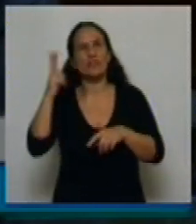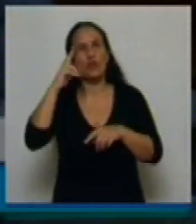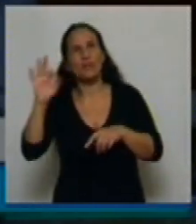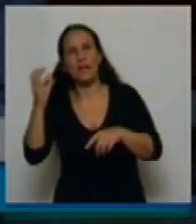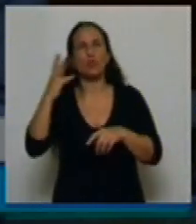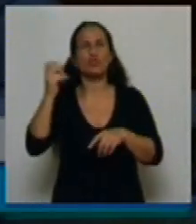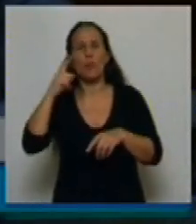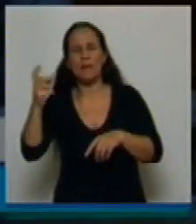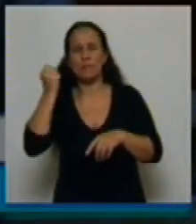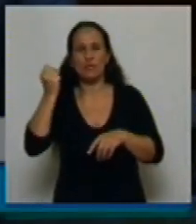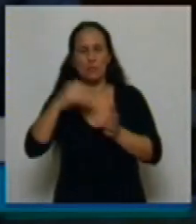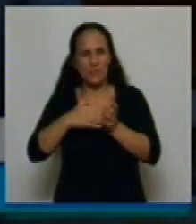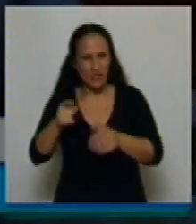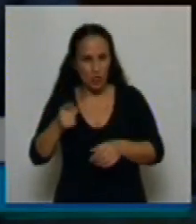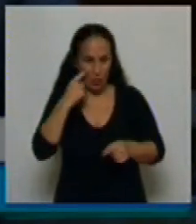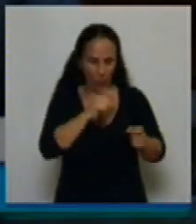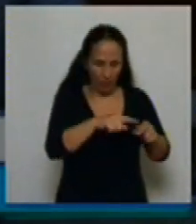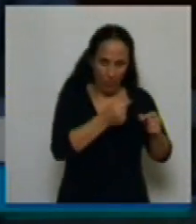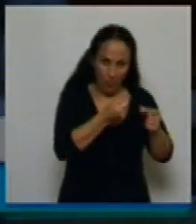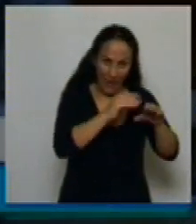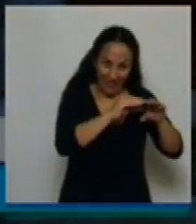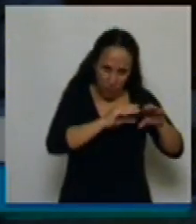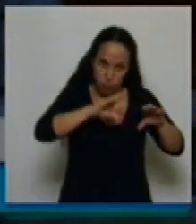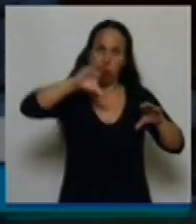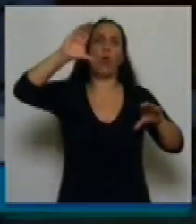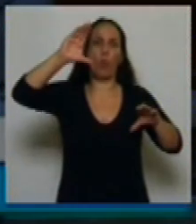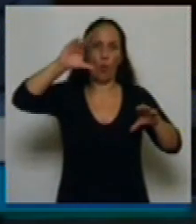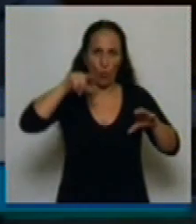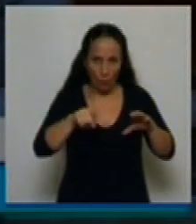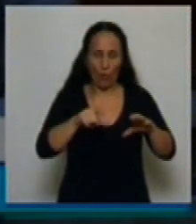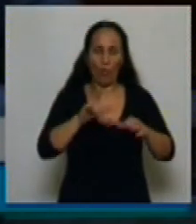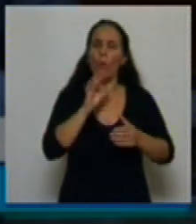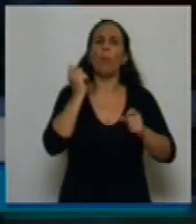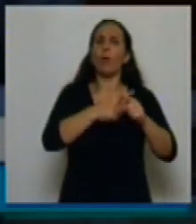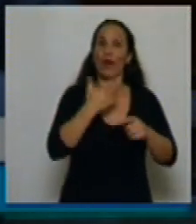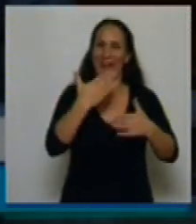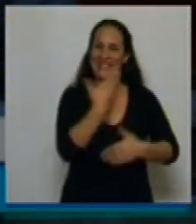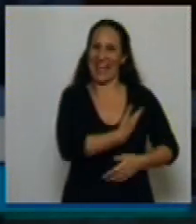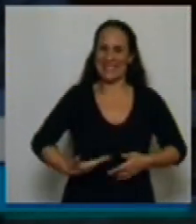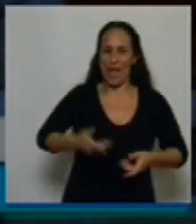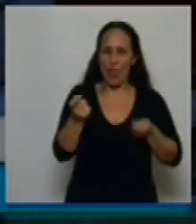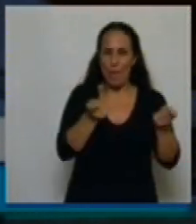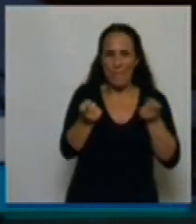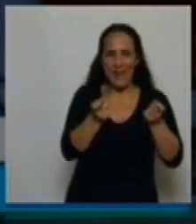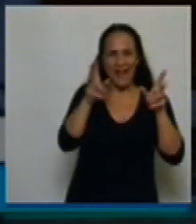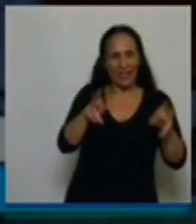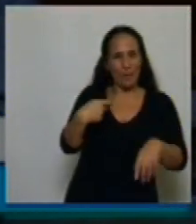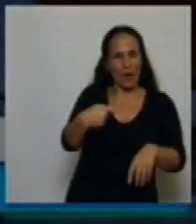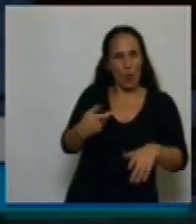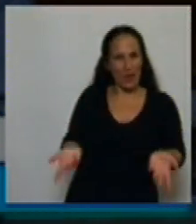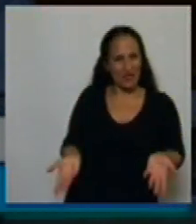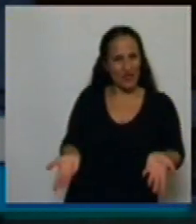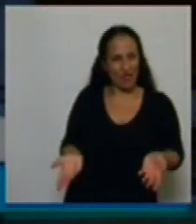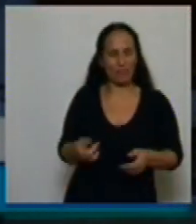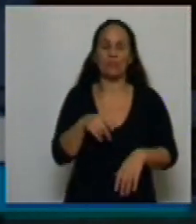.000 millones de pesos. O sea, un incremento significativo a partir de un manejo eficaz, eficiente y transparente de la cartera.